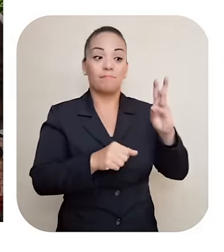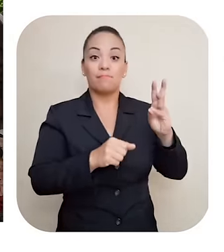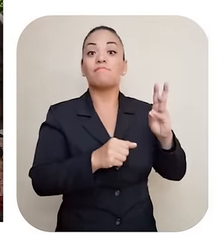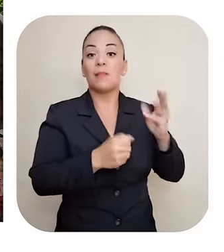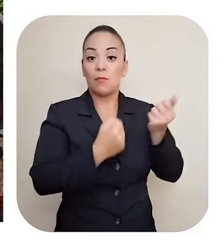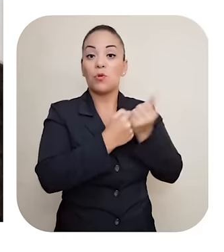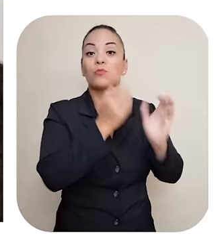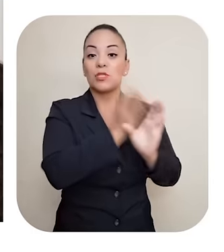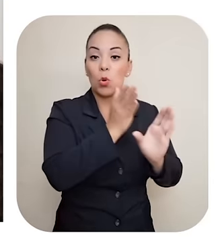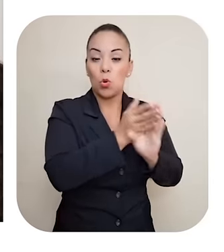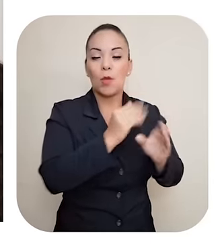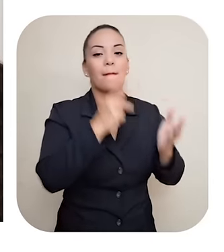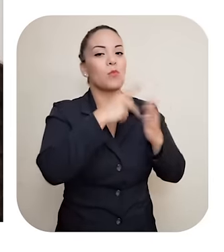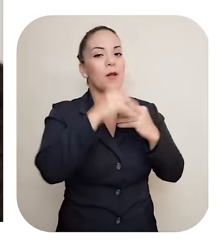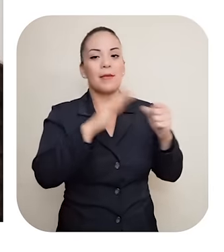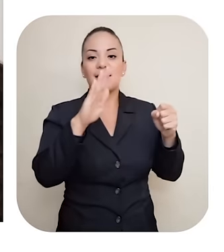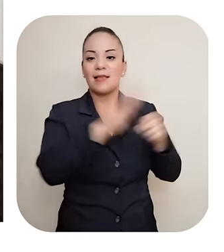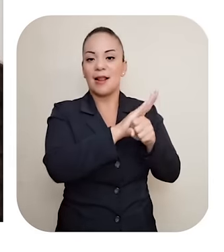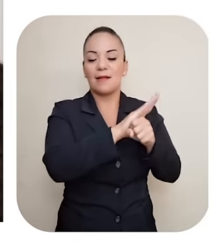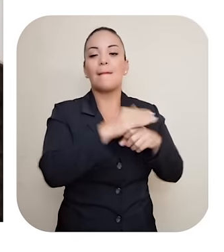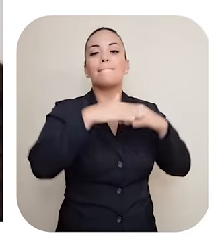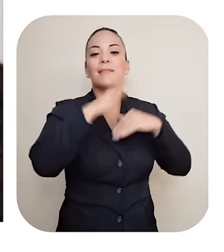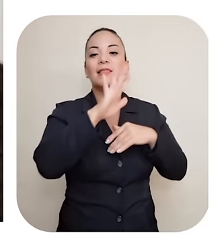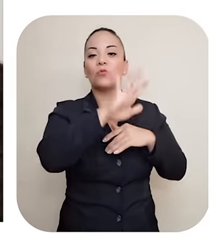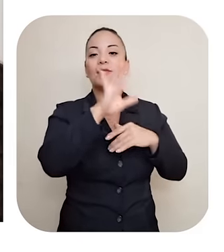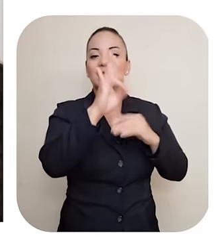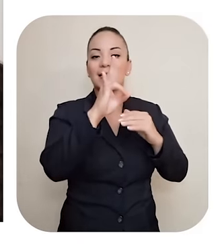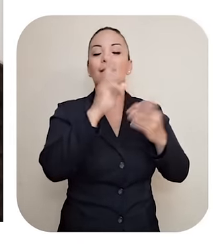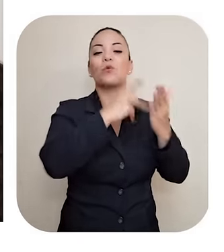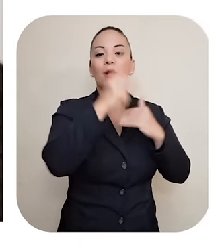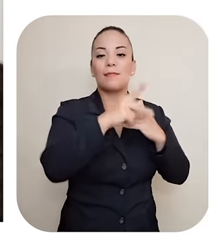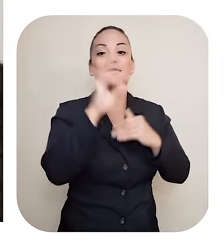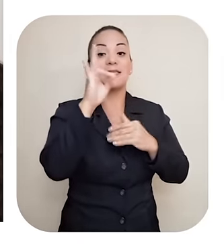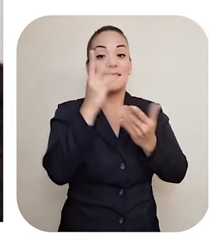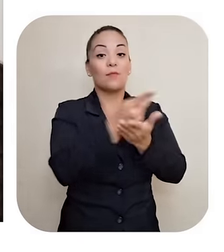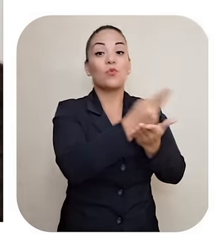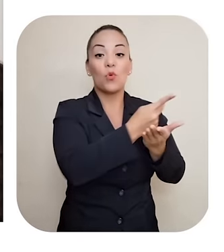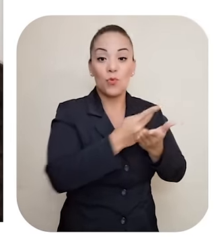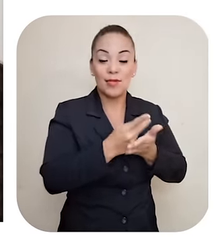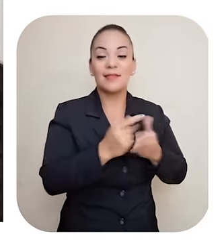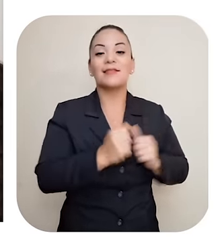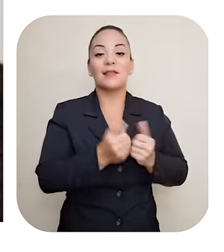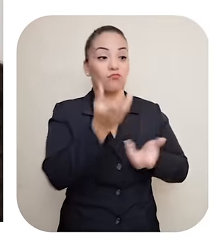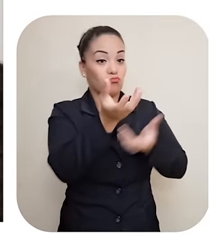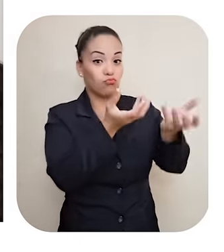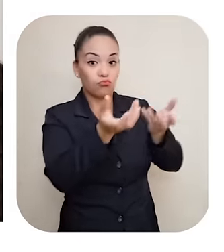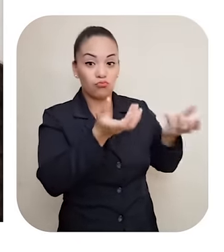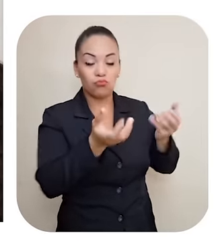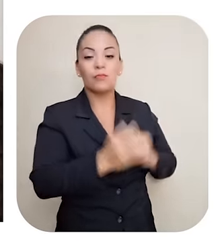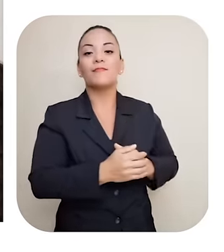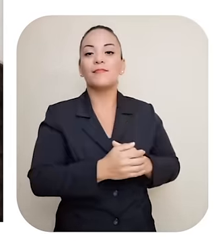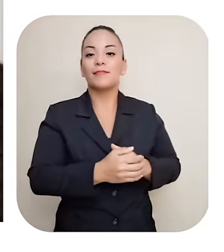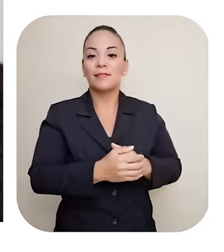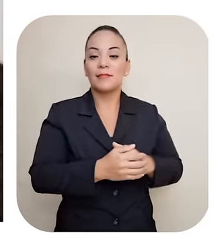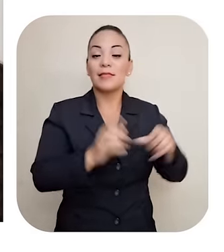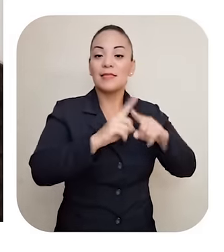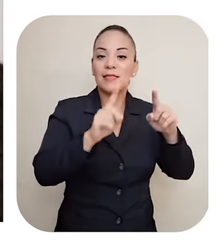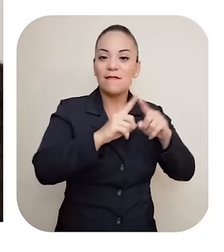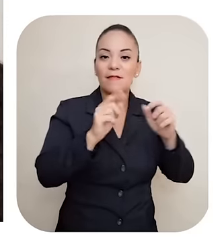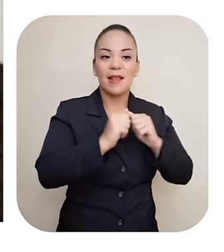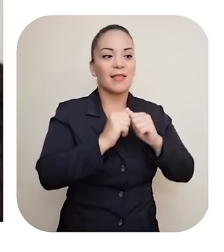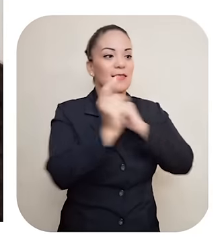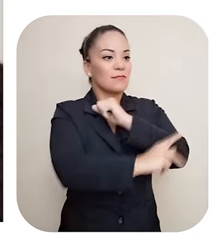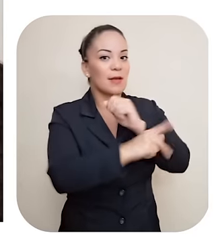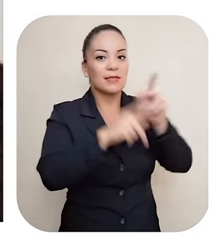integral Que tiene más de 57 programas En las siete provincias Estamos diseminados Sin diferencia de nacionalidad Ni religión Sin ningún tipo de diferenciación